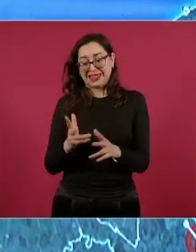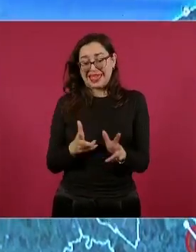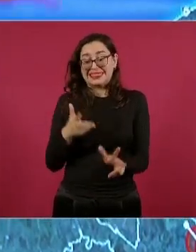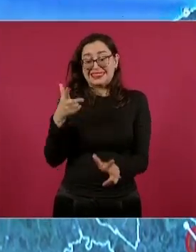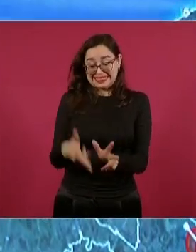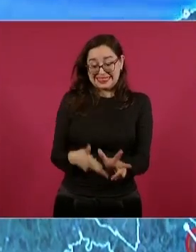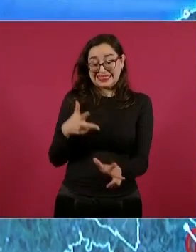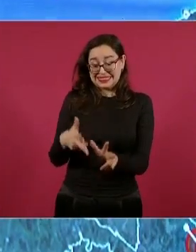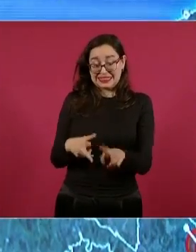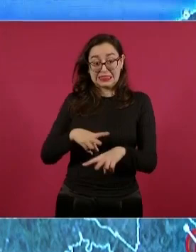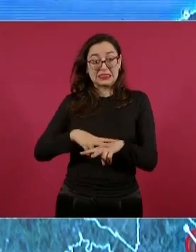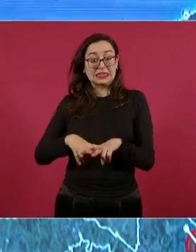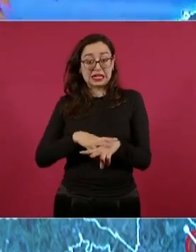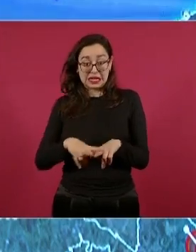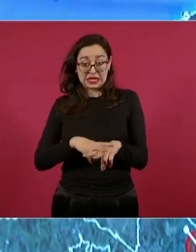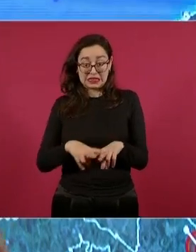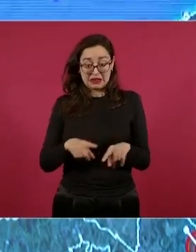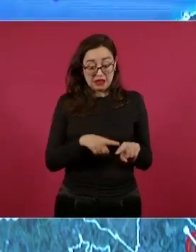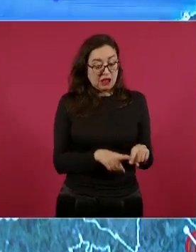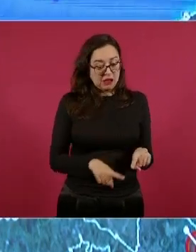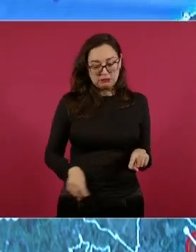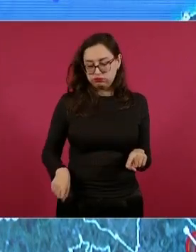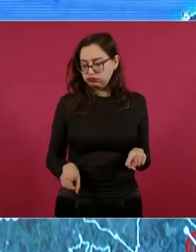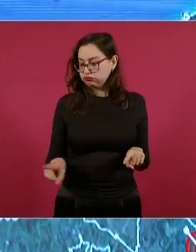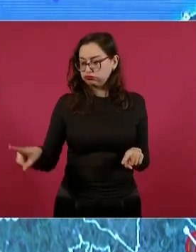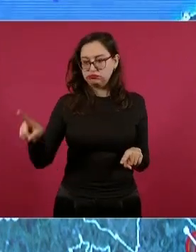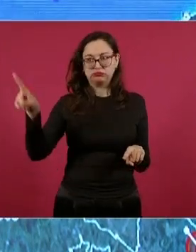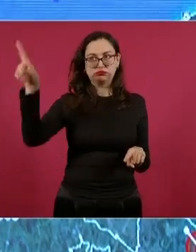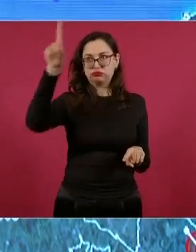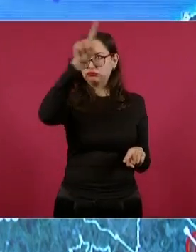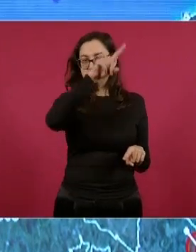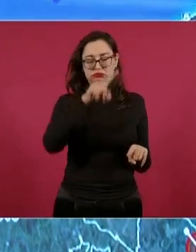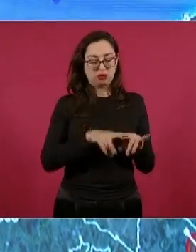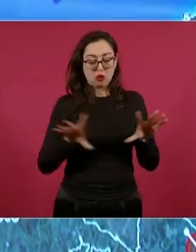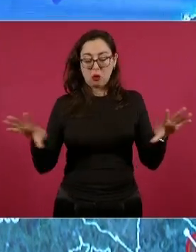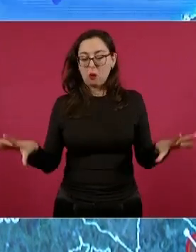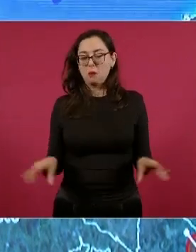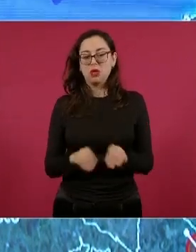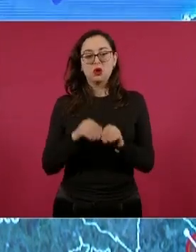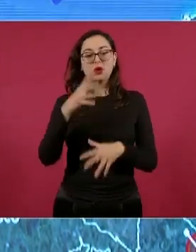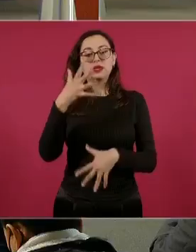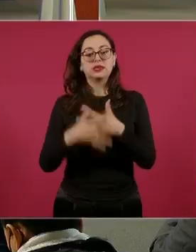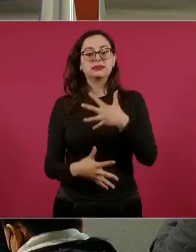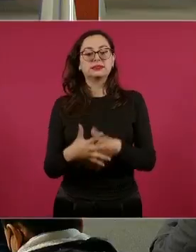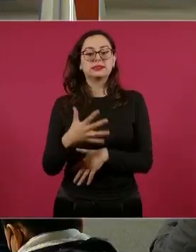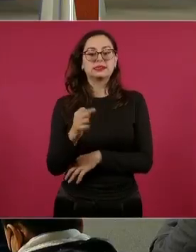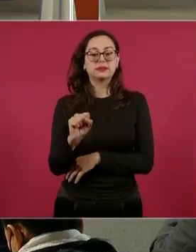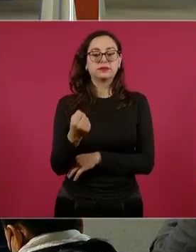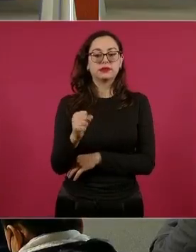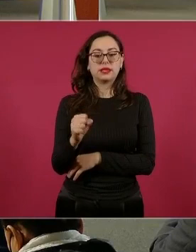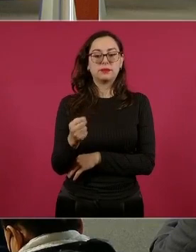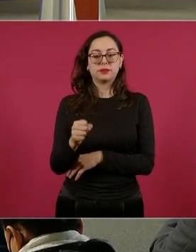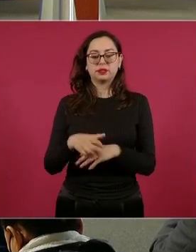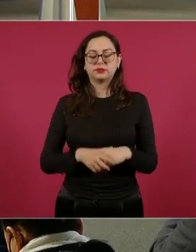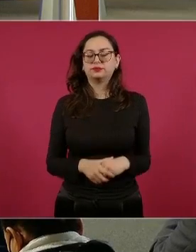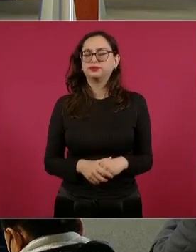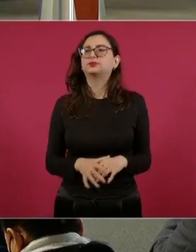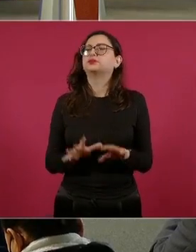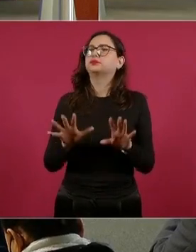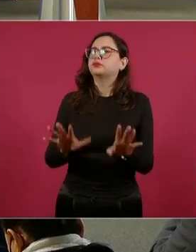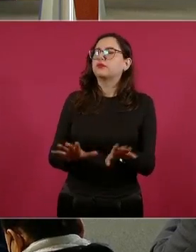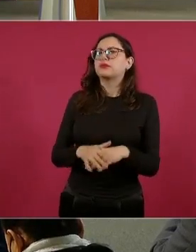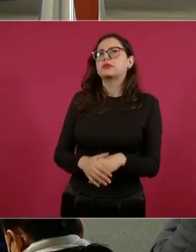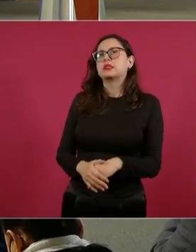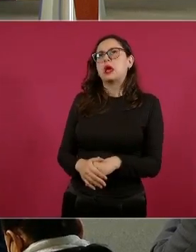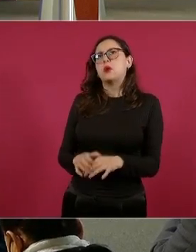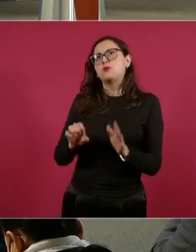septiembre esté completamente terminada la hora. Presidente, si alguien quisiera viajar, no sé,